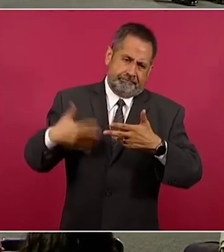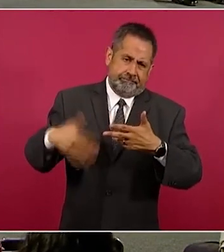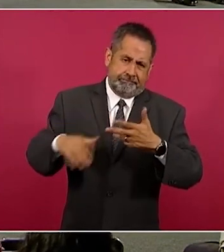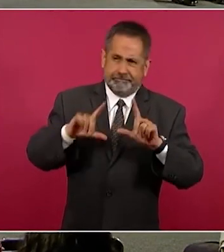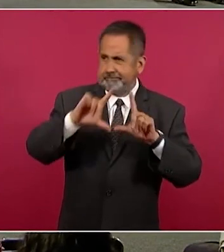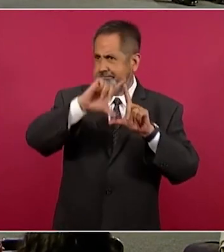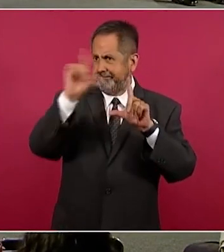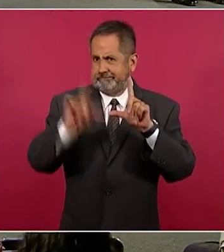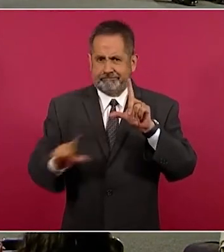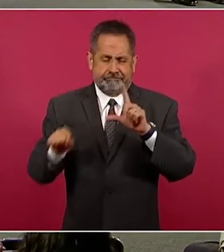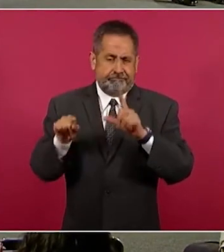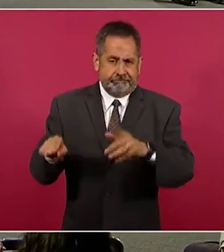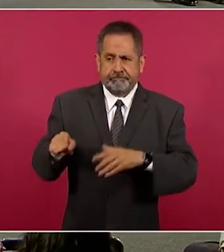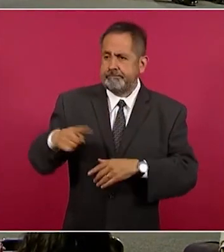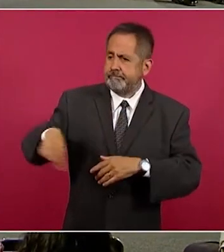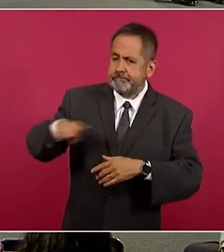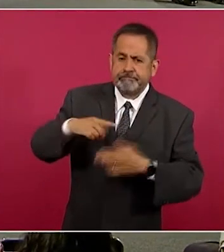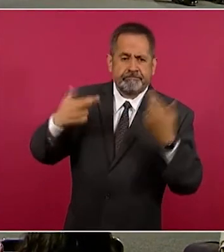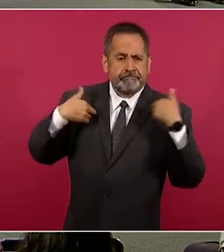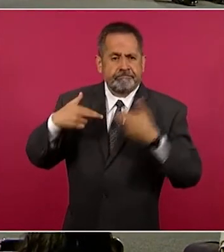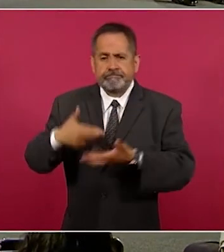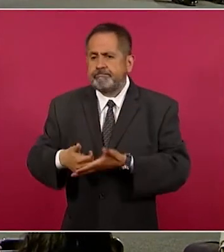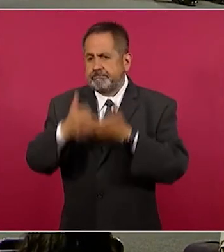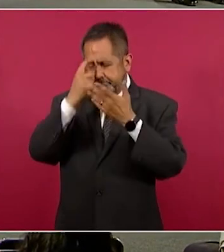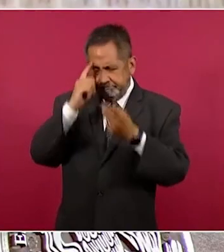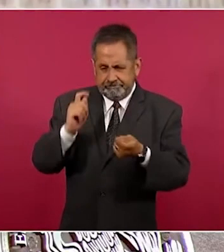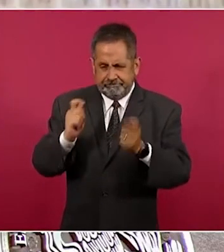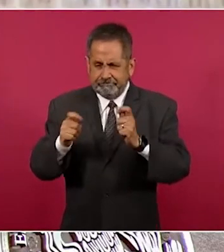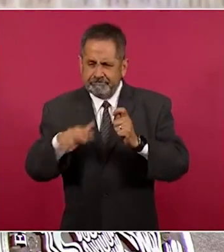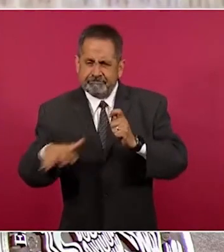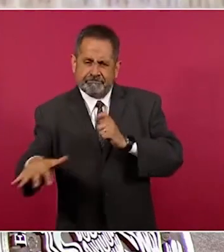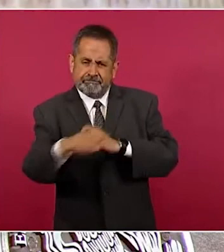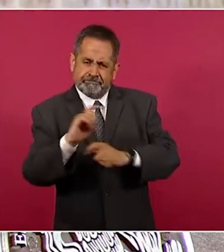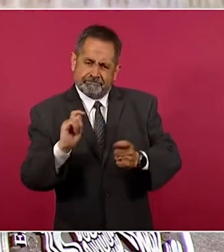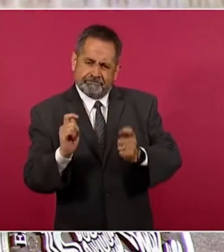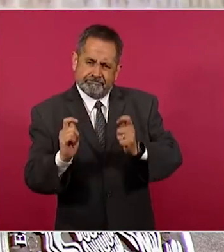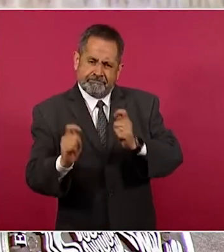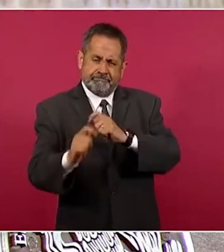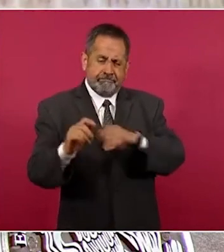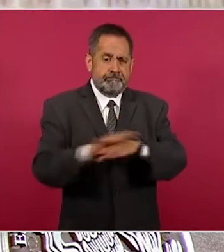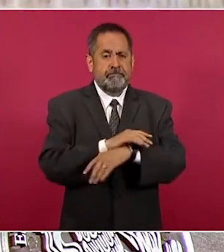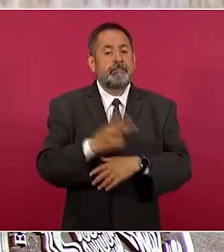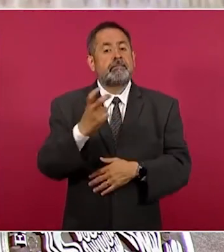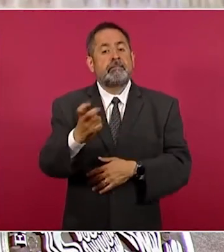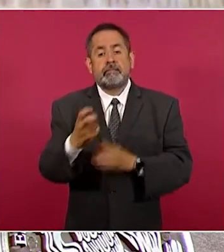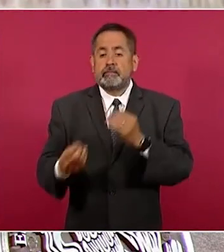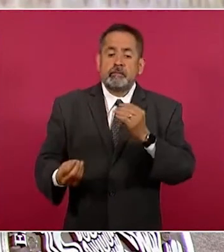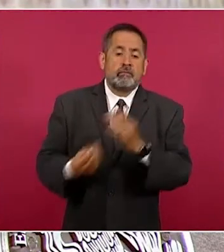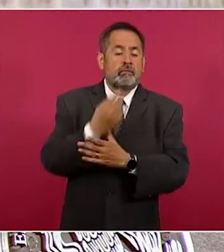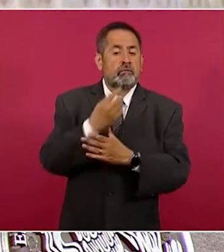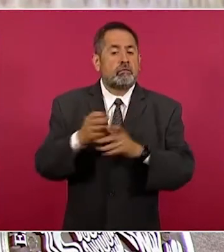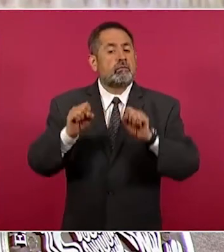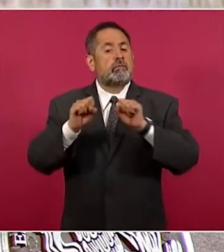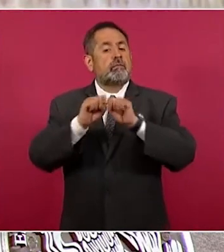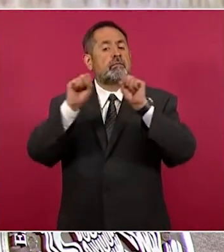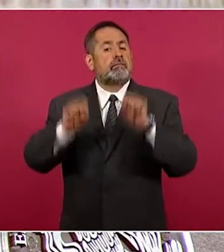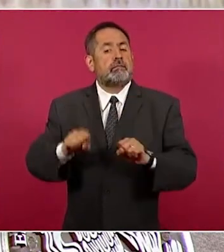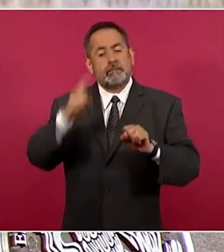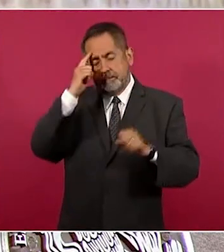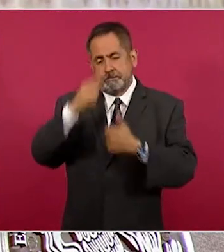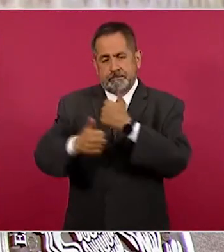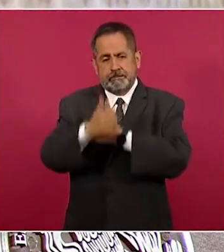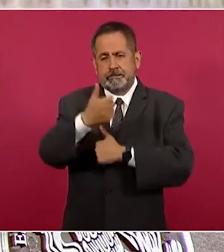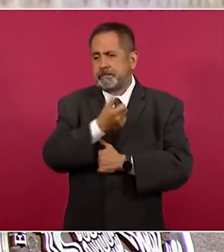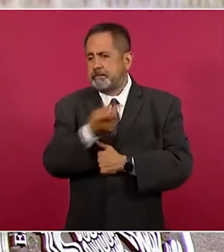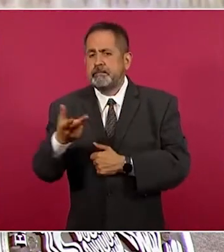desde luego en el proceso de transformación social. Esto da pie a la creación del sistema para la carrera de las